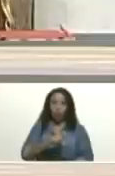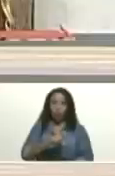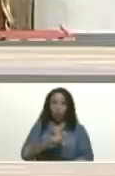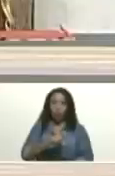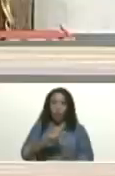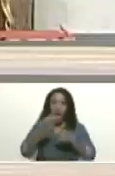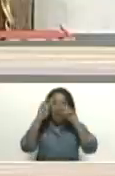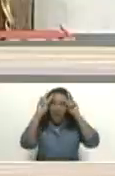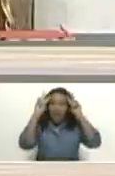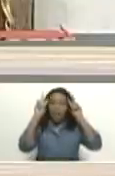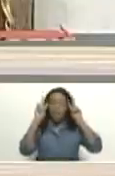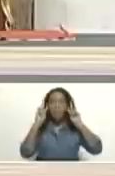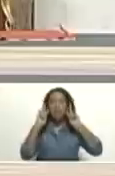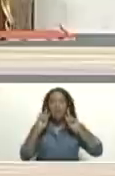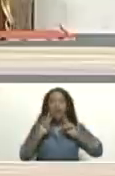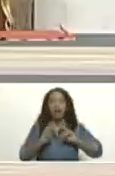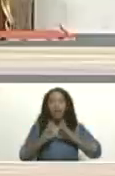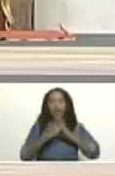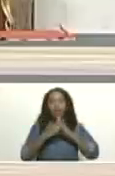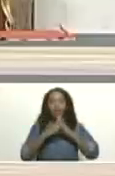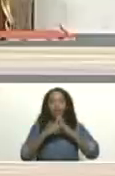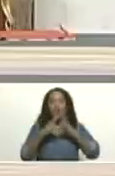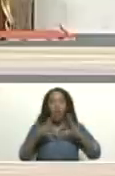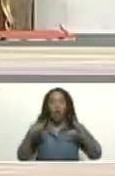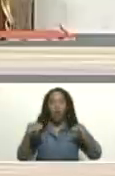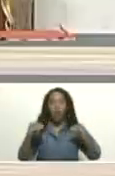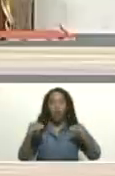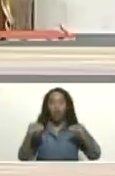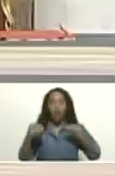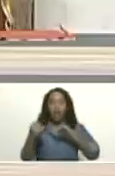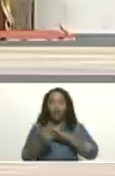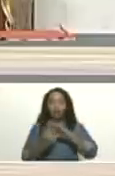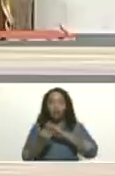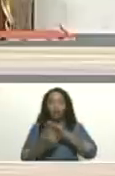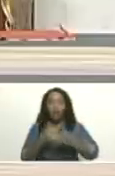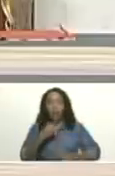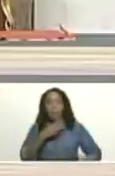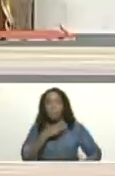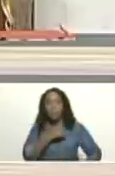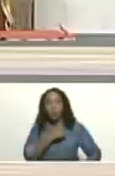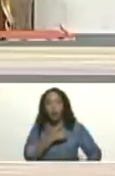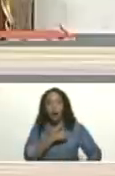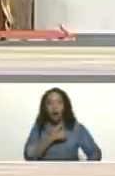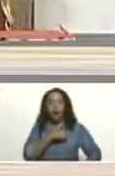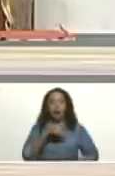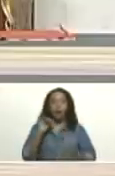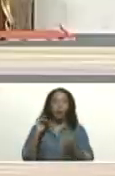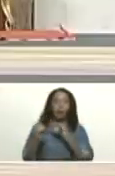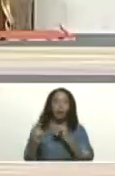sacudir los cimientos morales y éticos de la República.